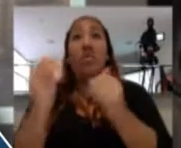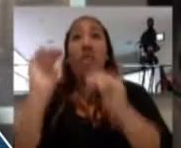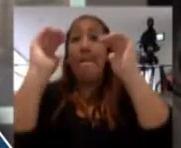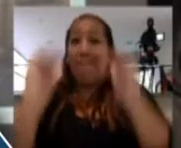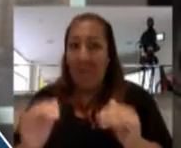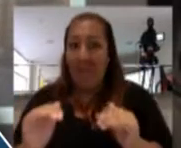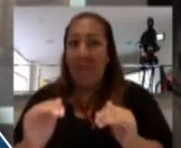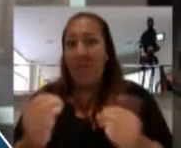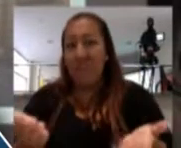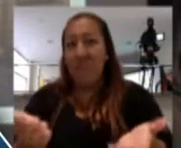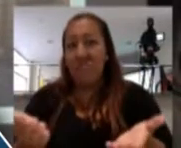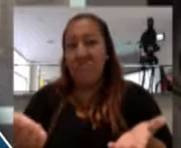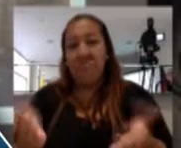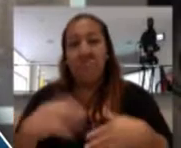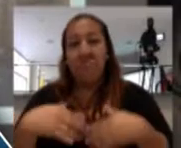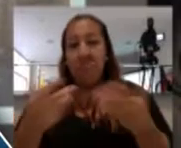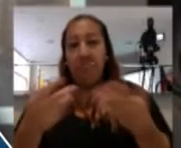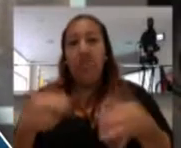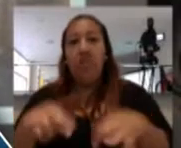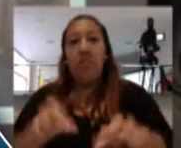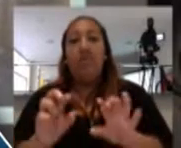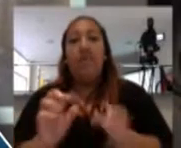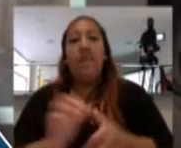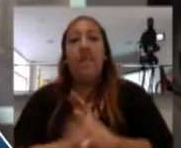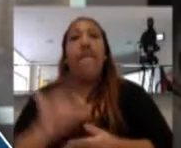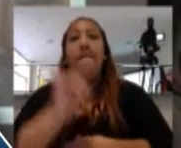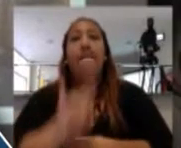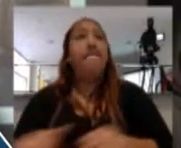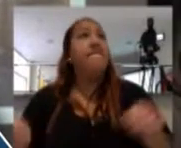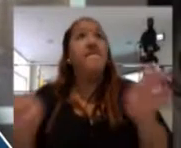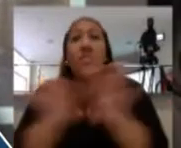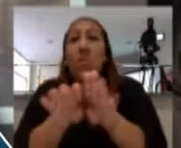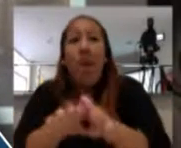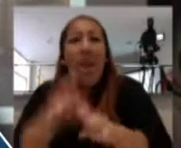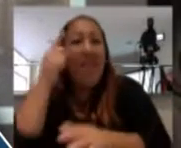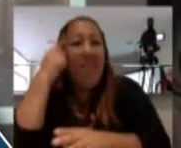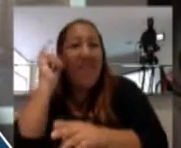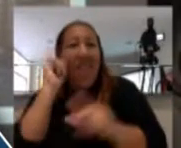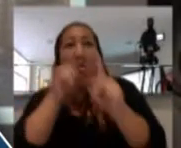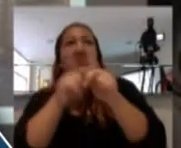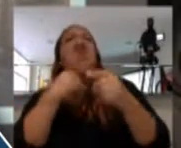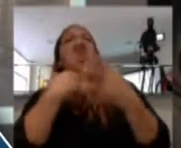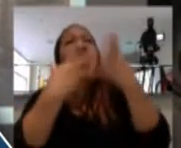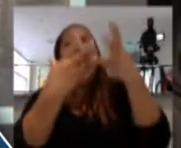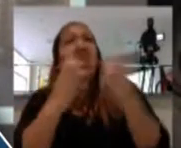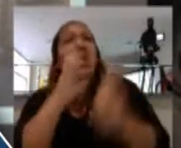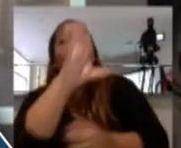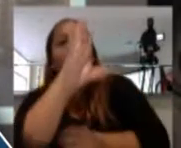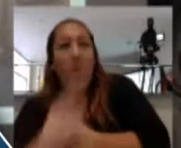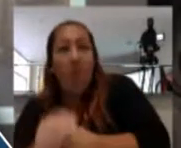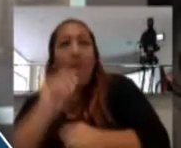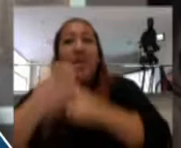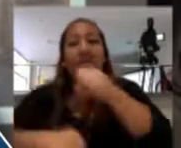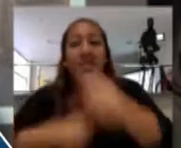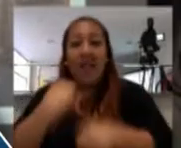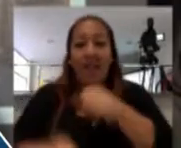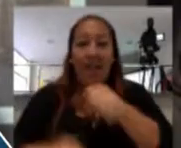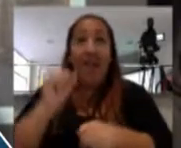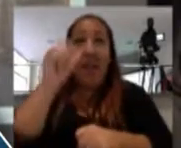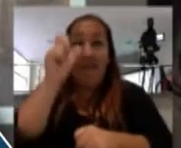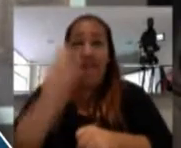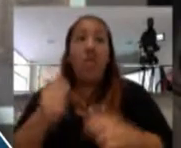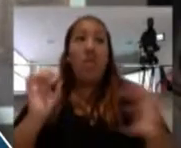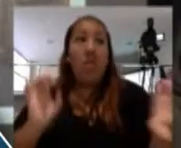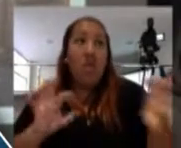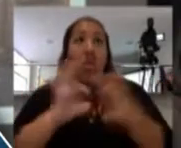eso, obviamente, y que nos va a permitir utilizar el mismo concepto del ciclismo y del peatón para